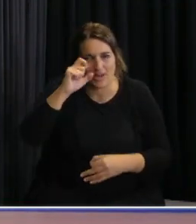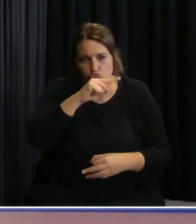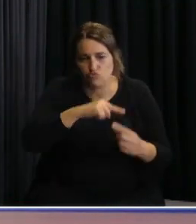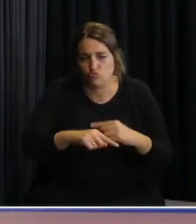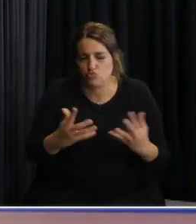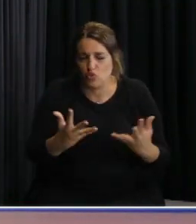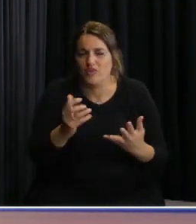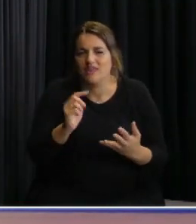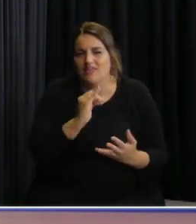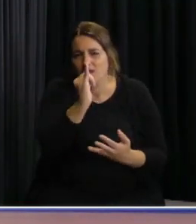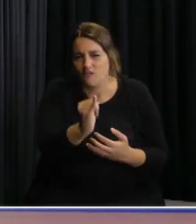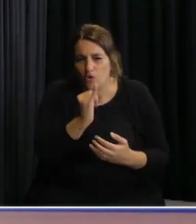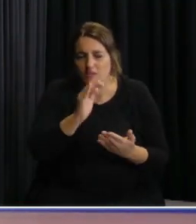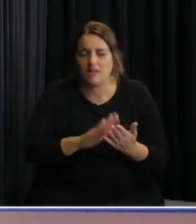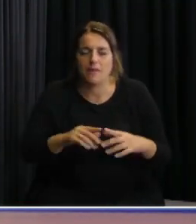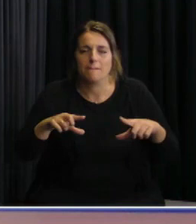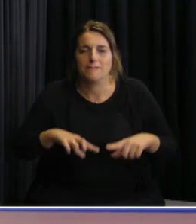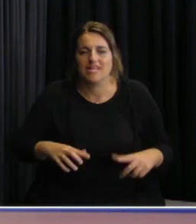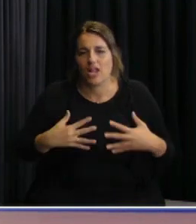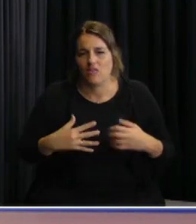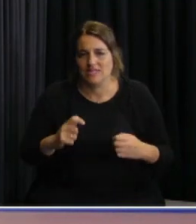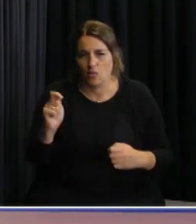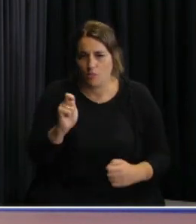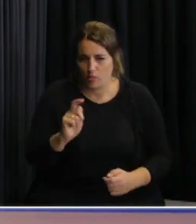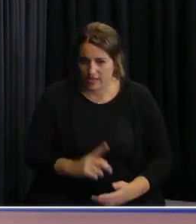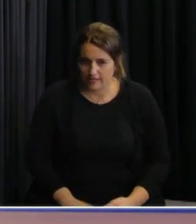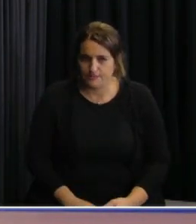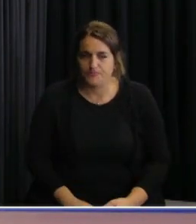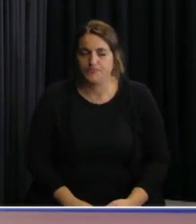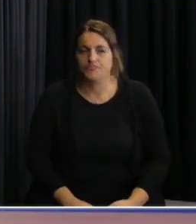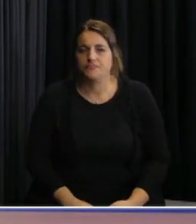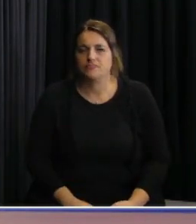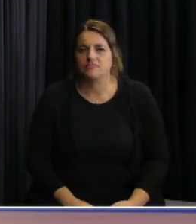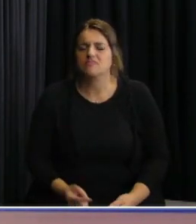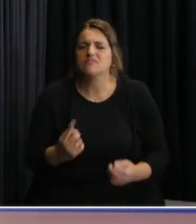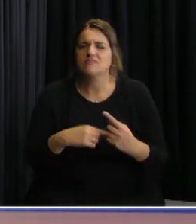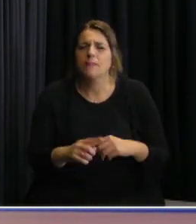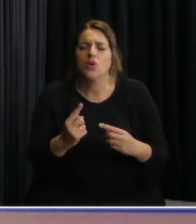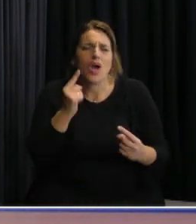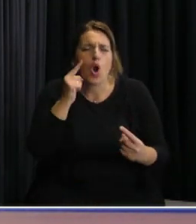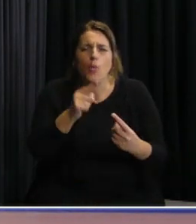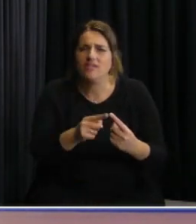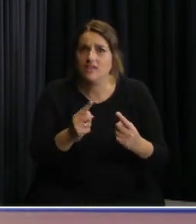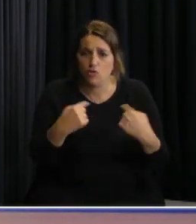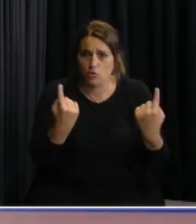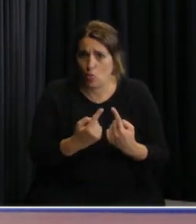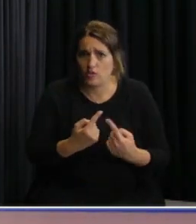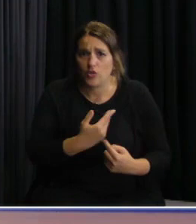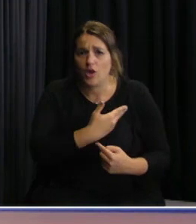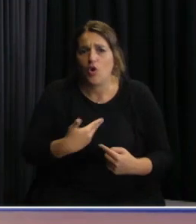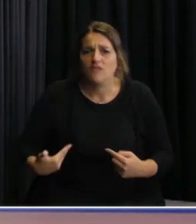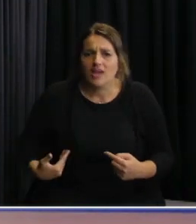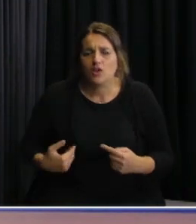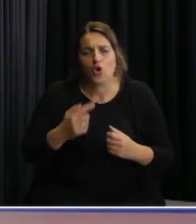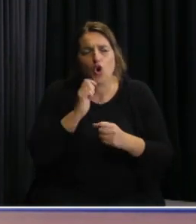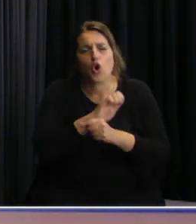este informe y el Ministerio de Salud Pública vamos hay un objetivo acá del gobierno mucho más allá del